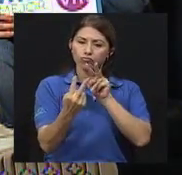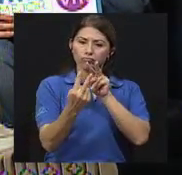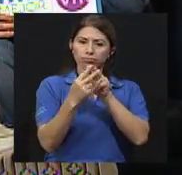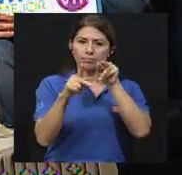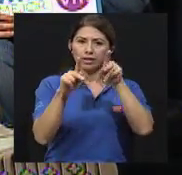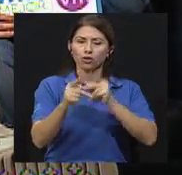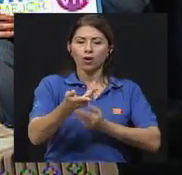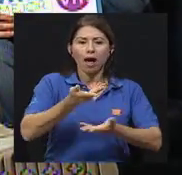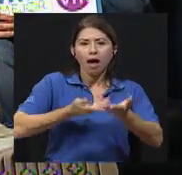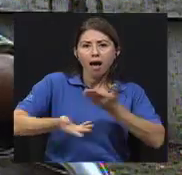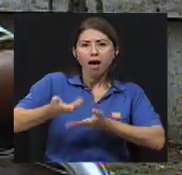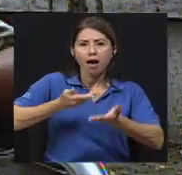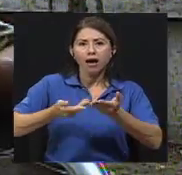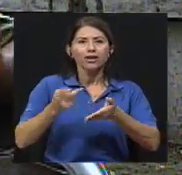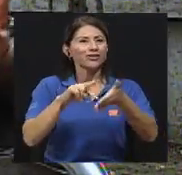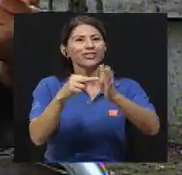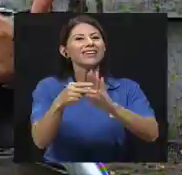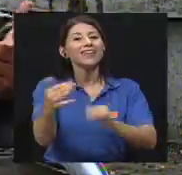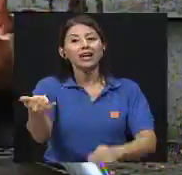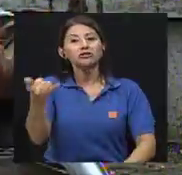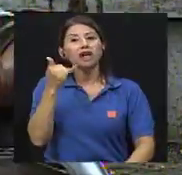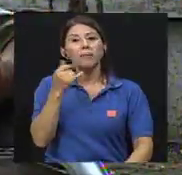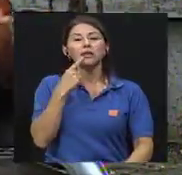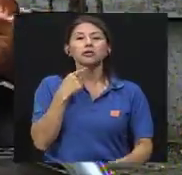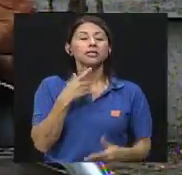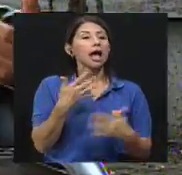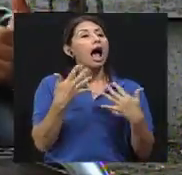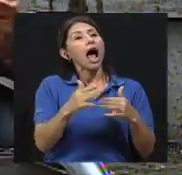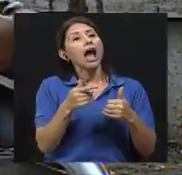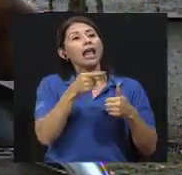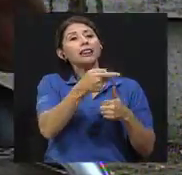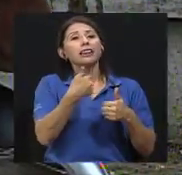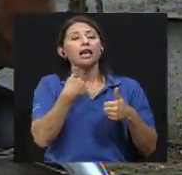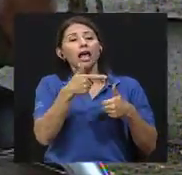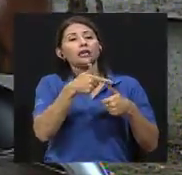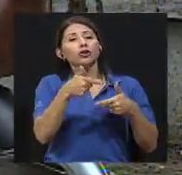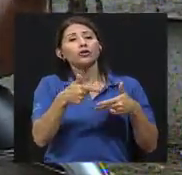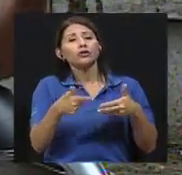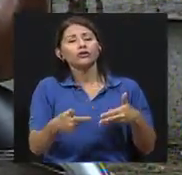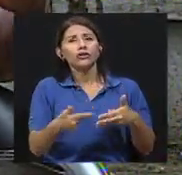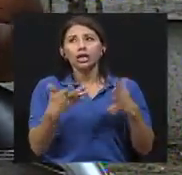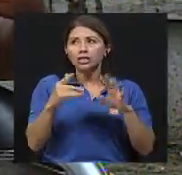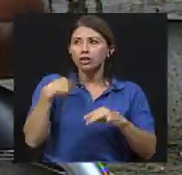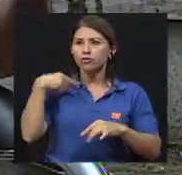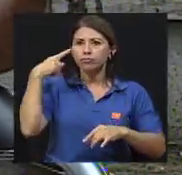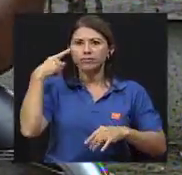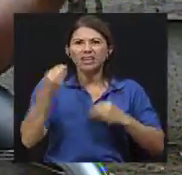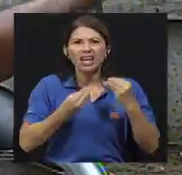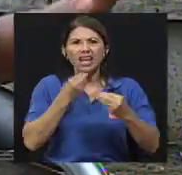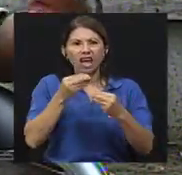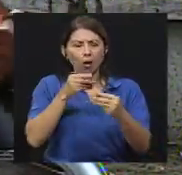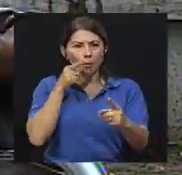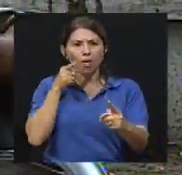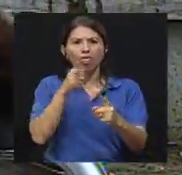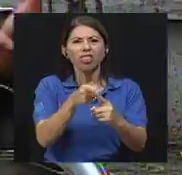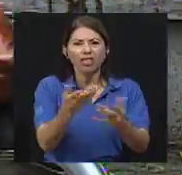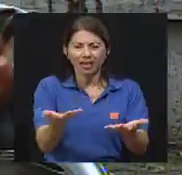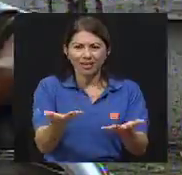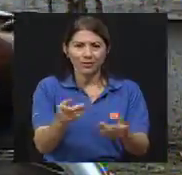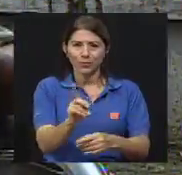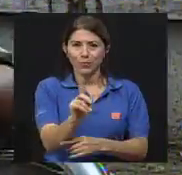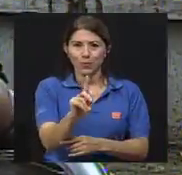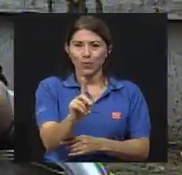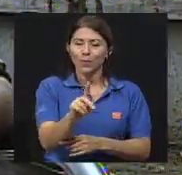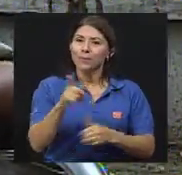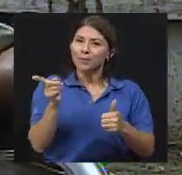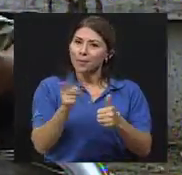persona. Pero no es que nos llaman y nos dicen, bueno, tiene tal cosa y ya desde ahí empezamos a pensar casi como un prejuicio,